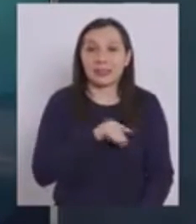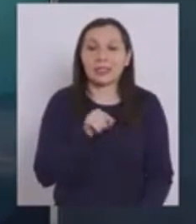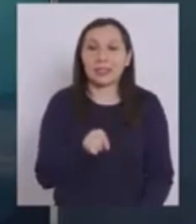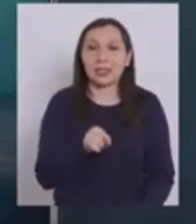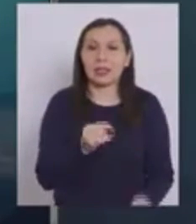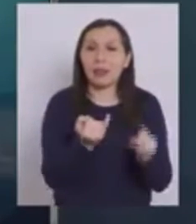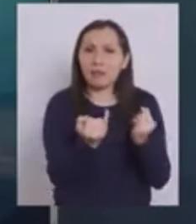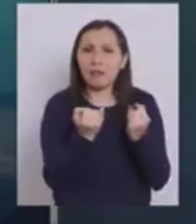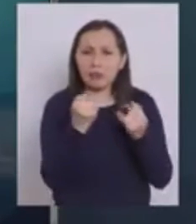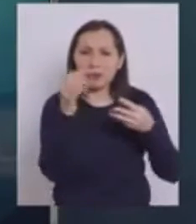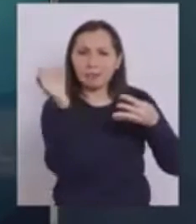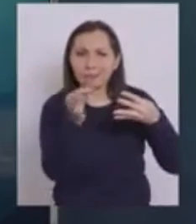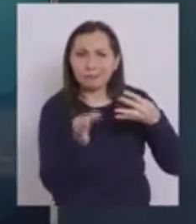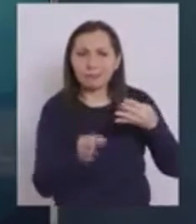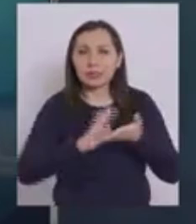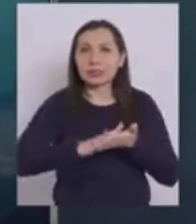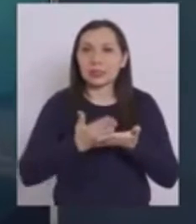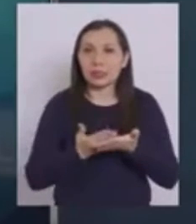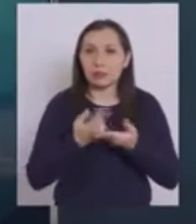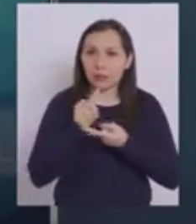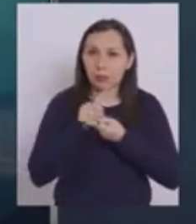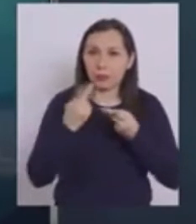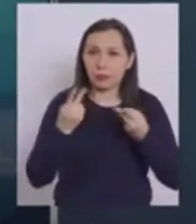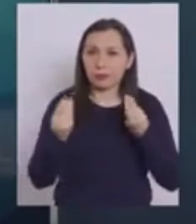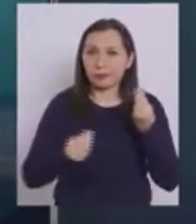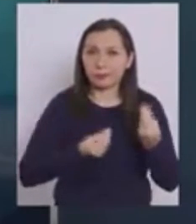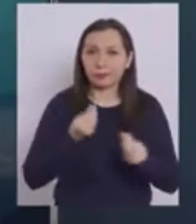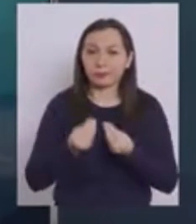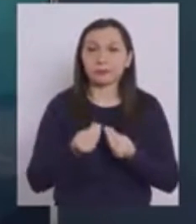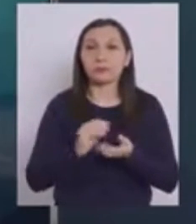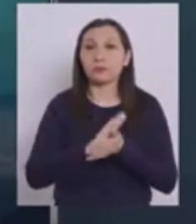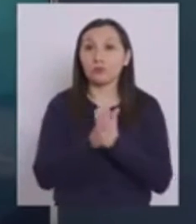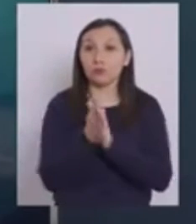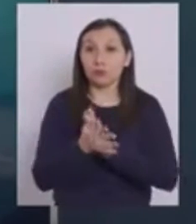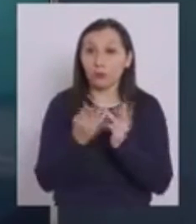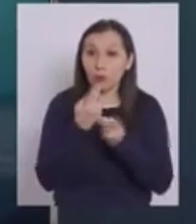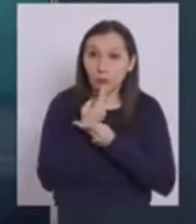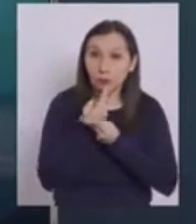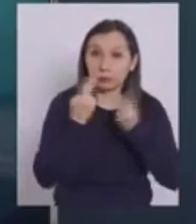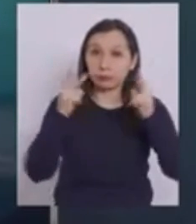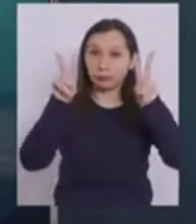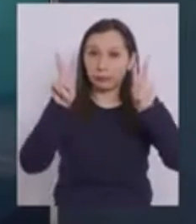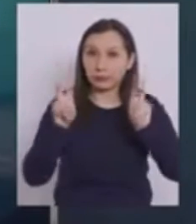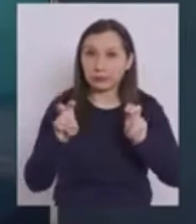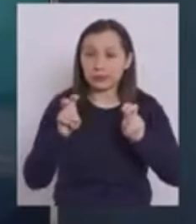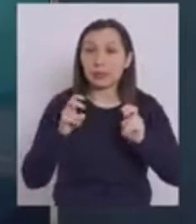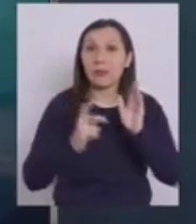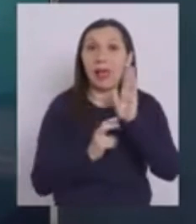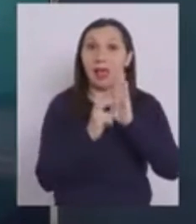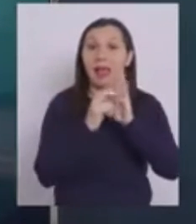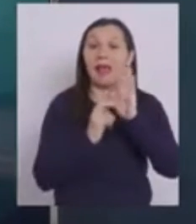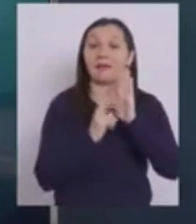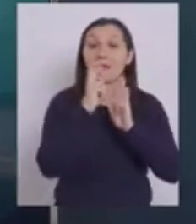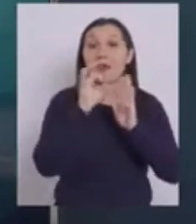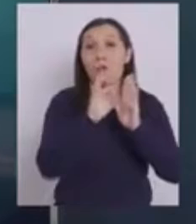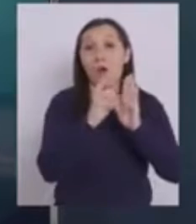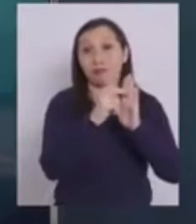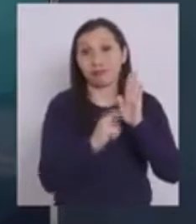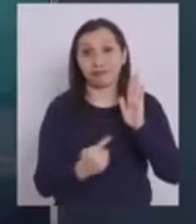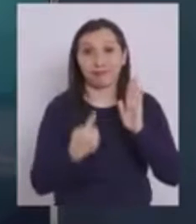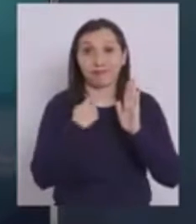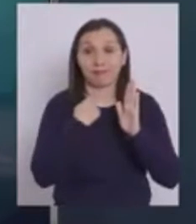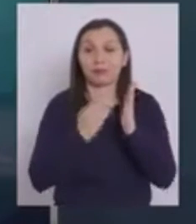nuestro país y a los indicadores epidemiológicos, quiero anunciar lo siguiente Todos los anuncios en relación a los avances y